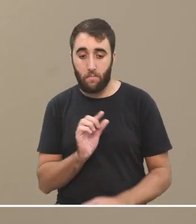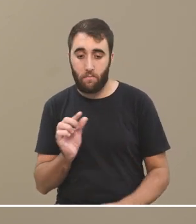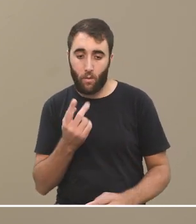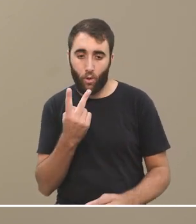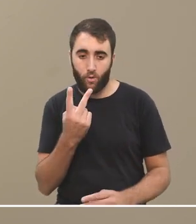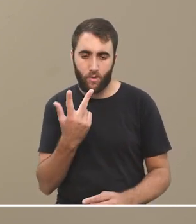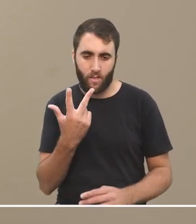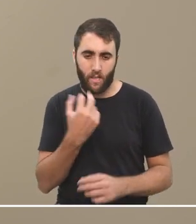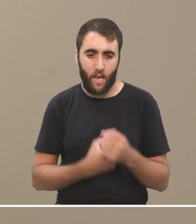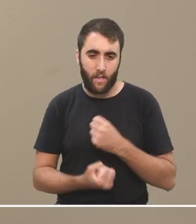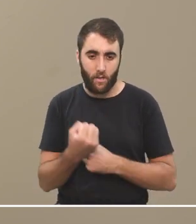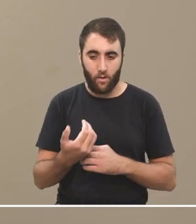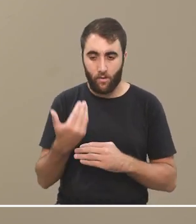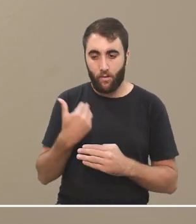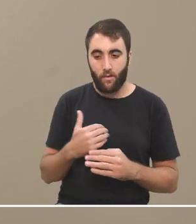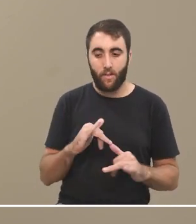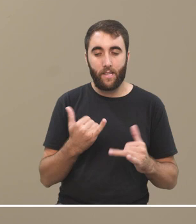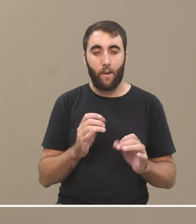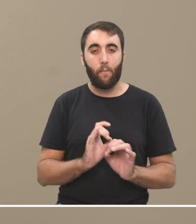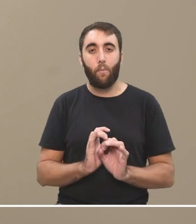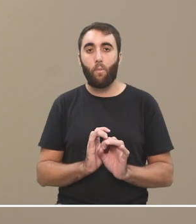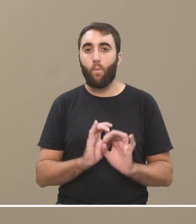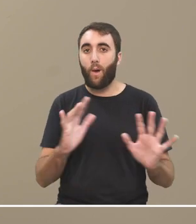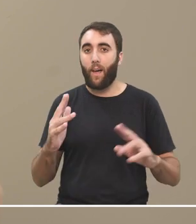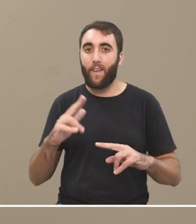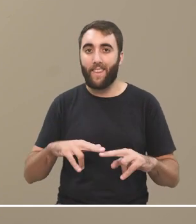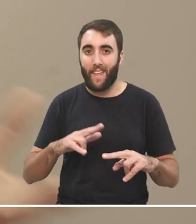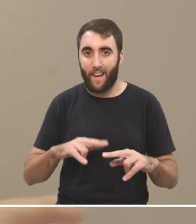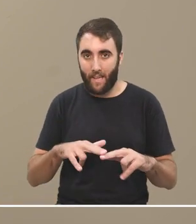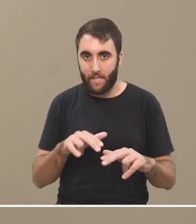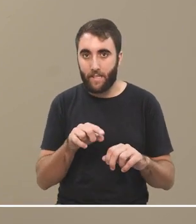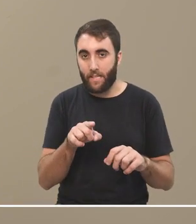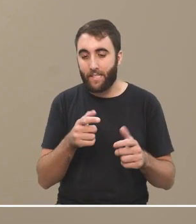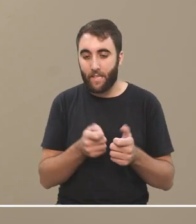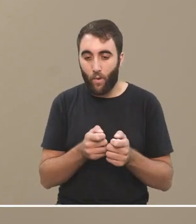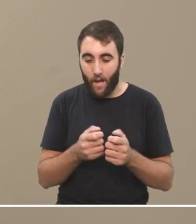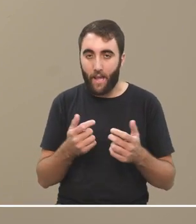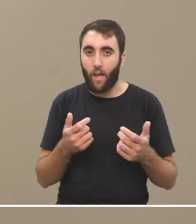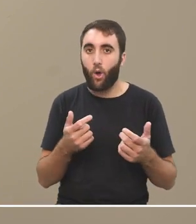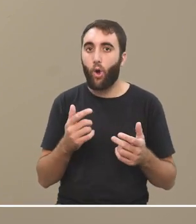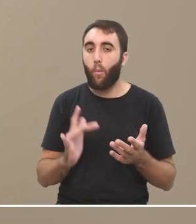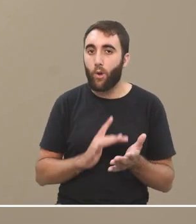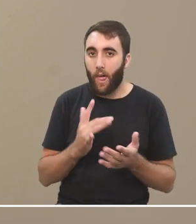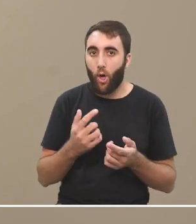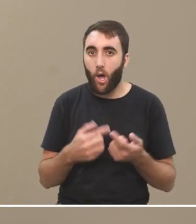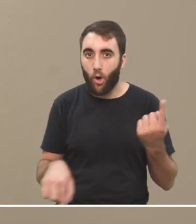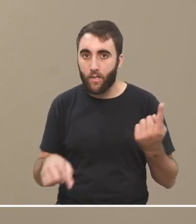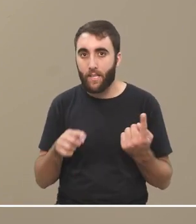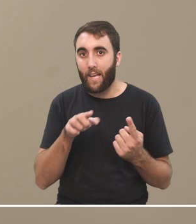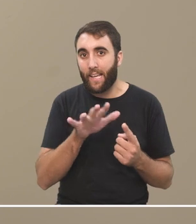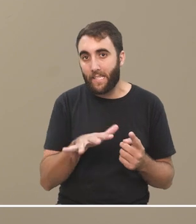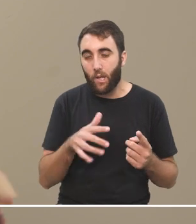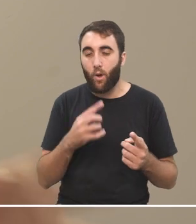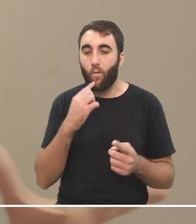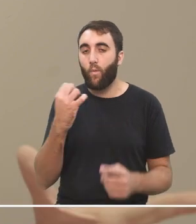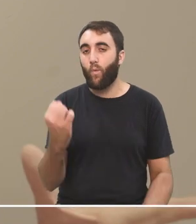dos o tres años, quedó claro que internet y celulares, computadoras, toda esta parafernalia digital, es